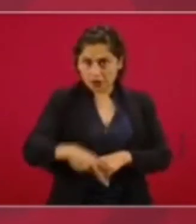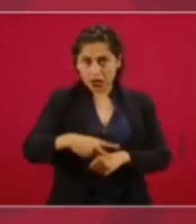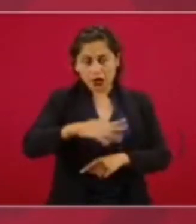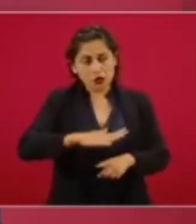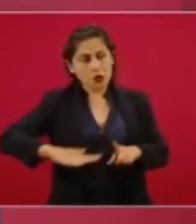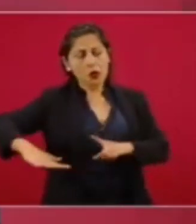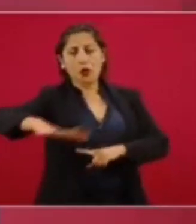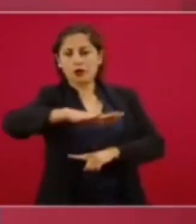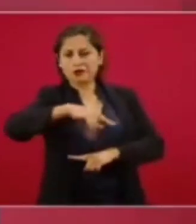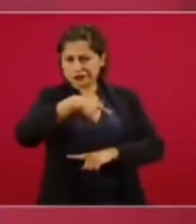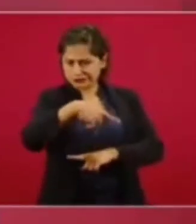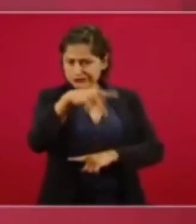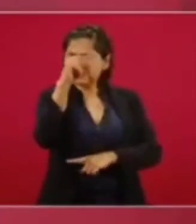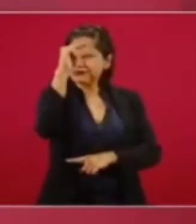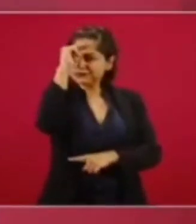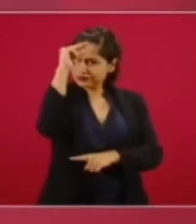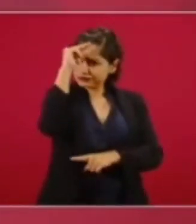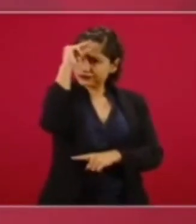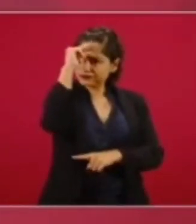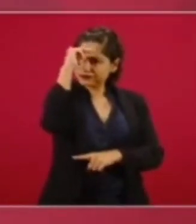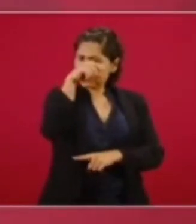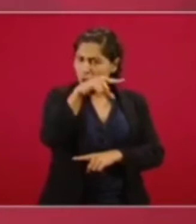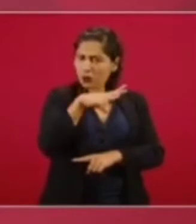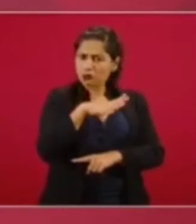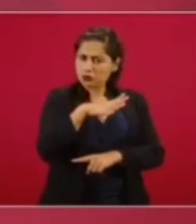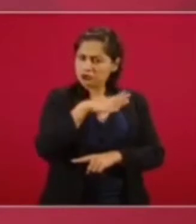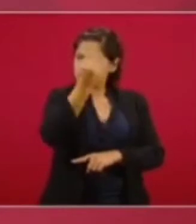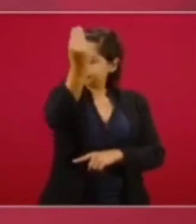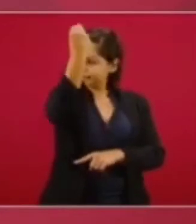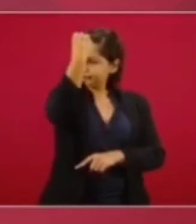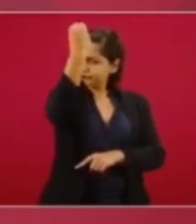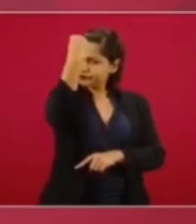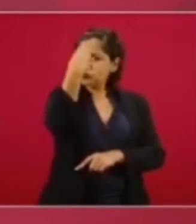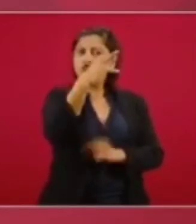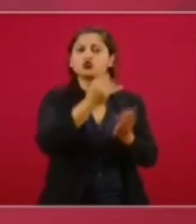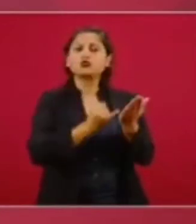sabio, es un pueblo que sabe tomar decisiones